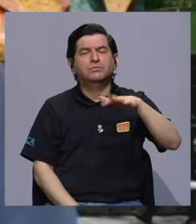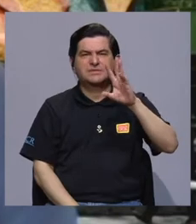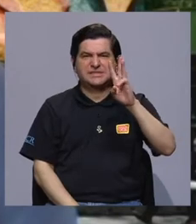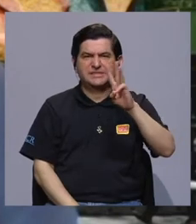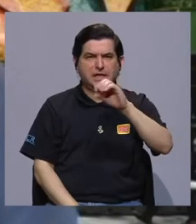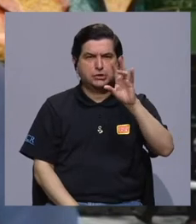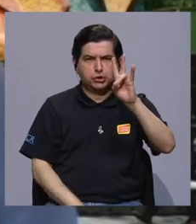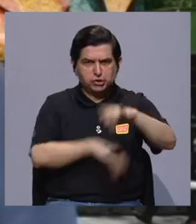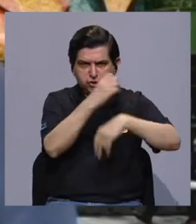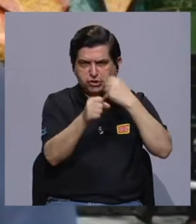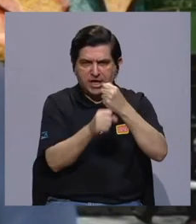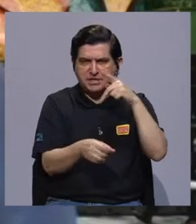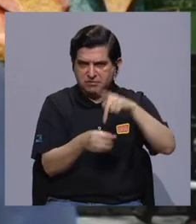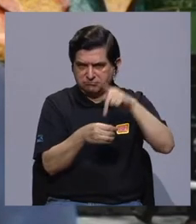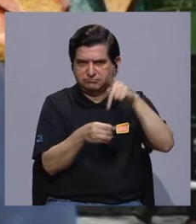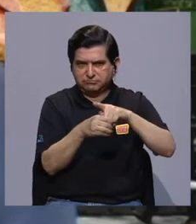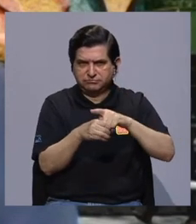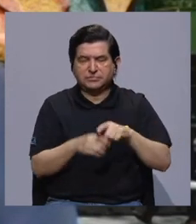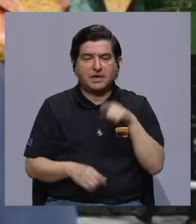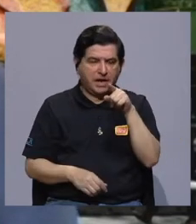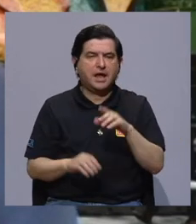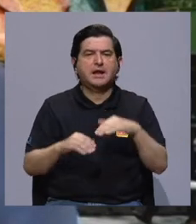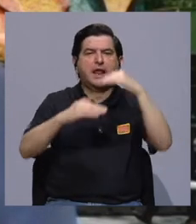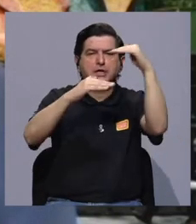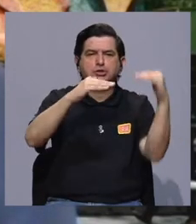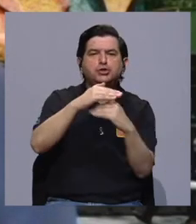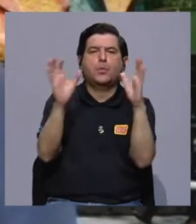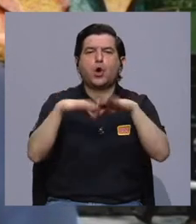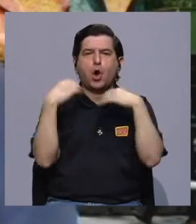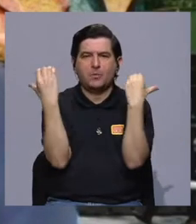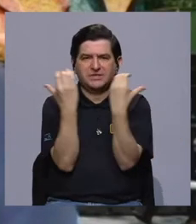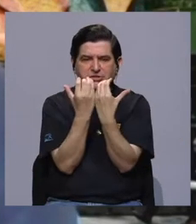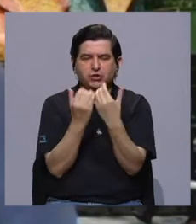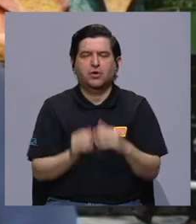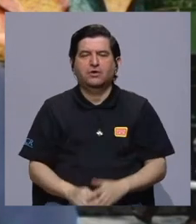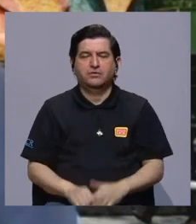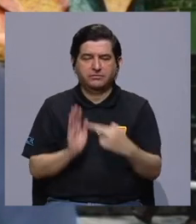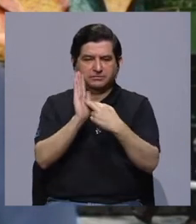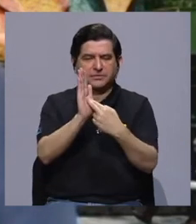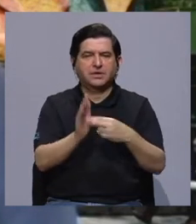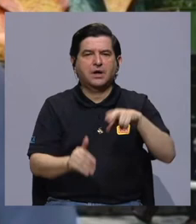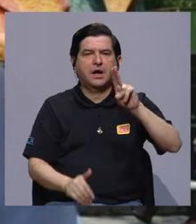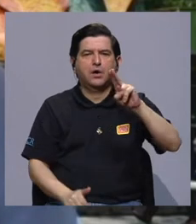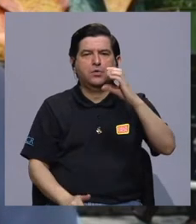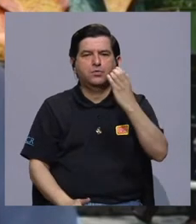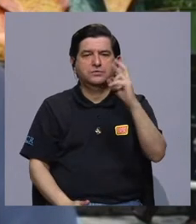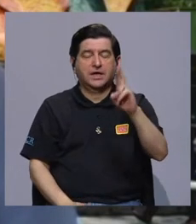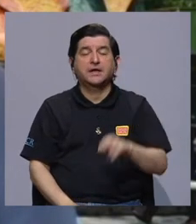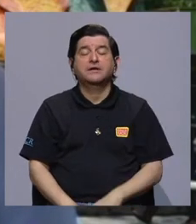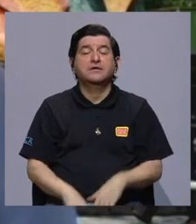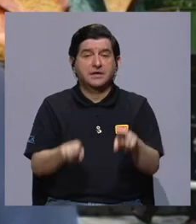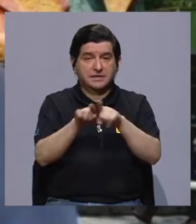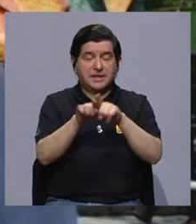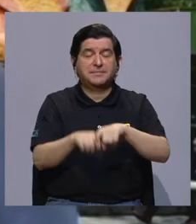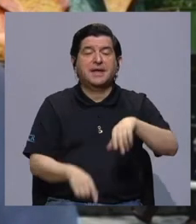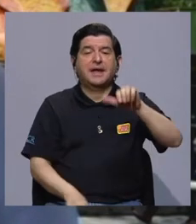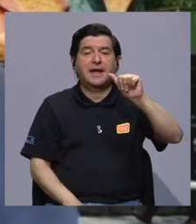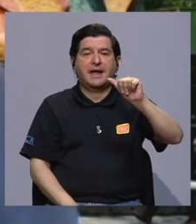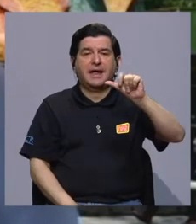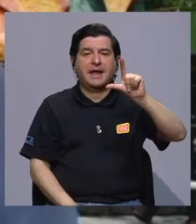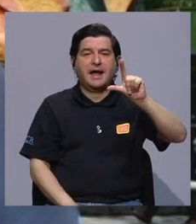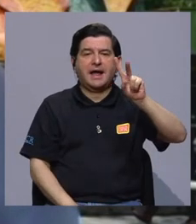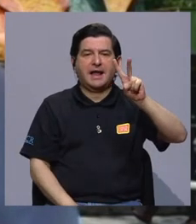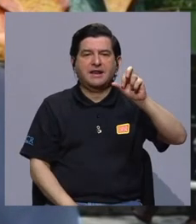alrededor de 6 y 7 años de participar en este espacio de la Subcomisión. Desde la Universidad de Costa Rica, pues, también participa don